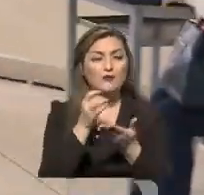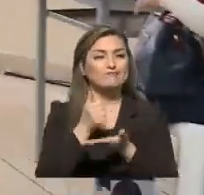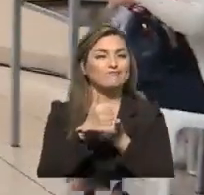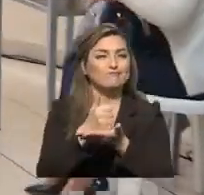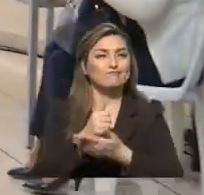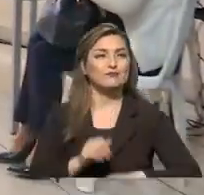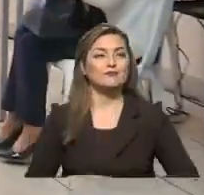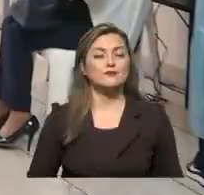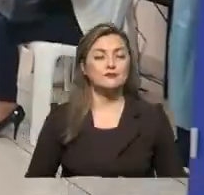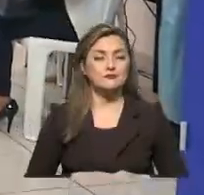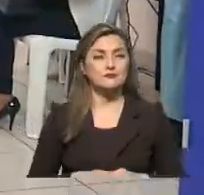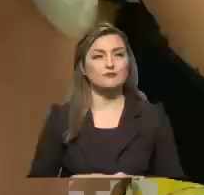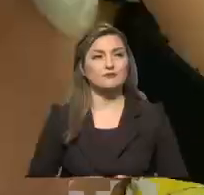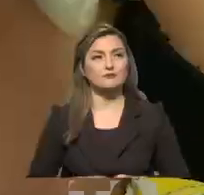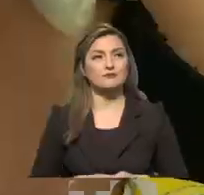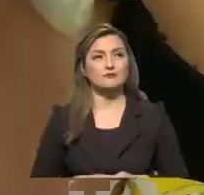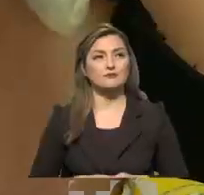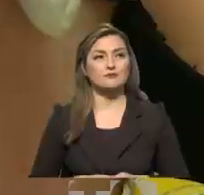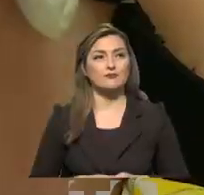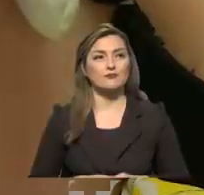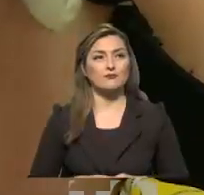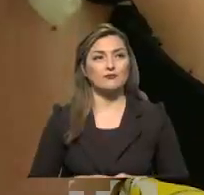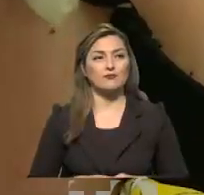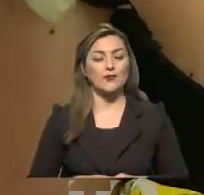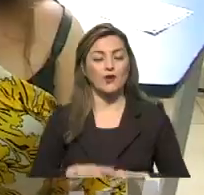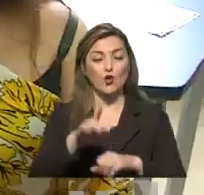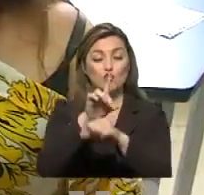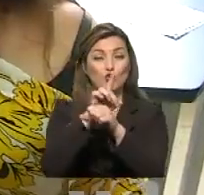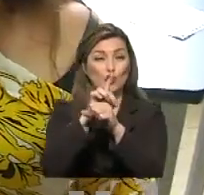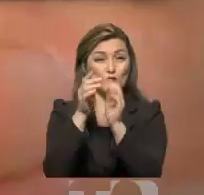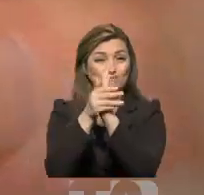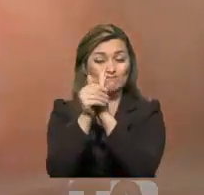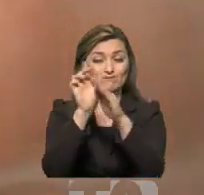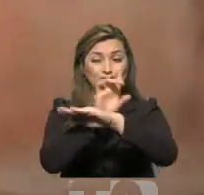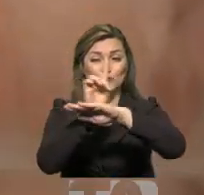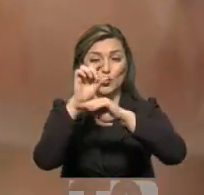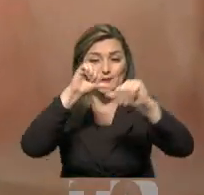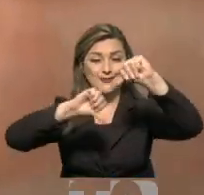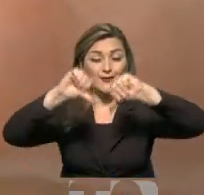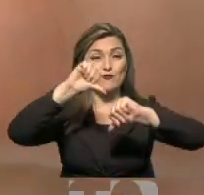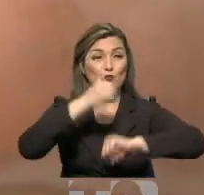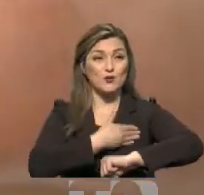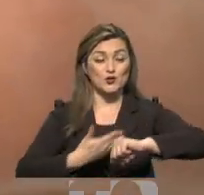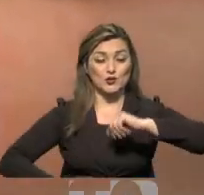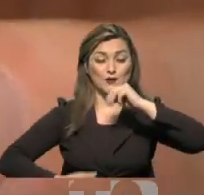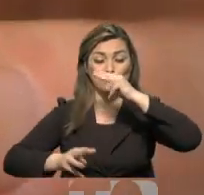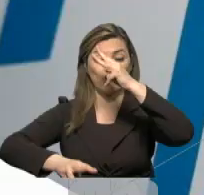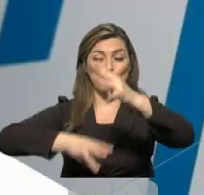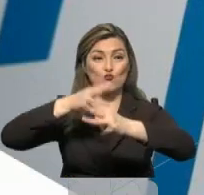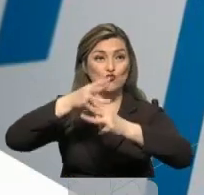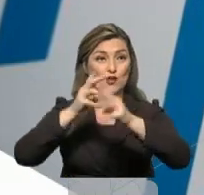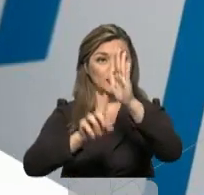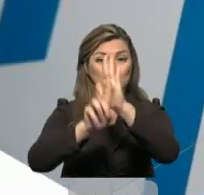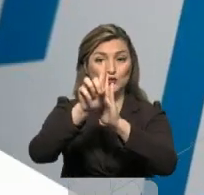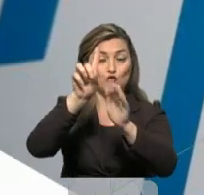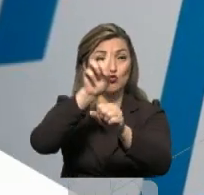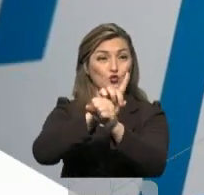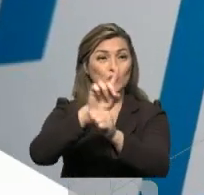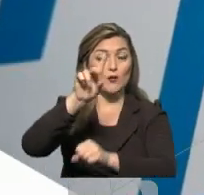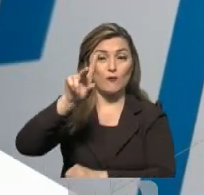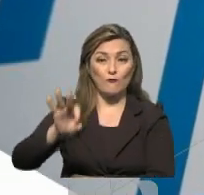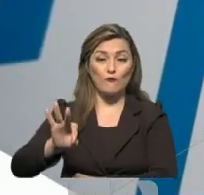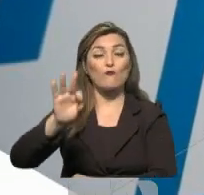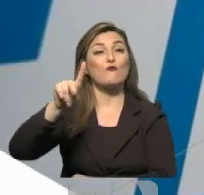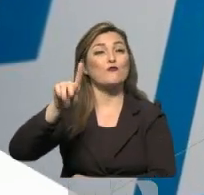Sabemos nosotros que según estos comunicados, por ejemplo, el experto, el doctor Dolstein, director científico y presidente mundial y del desarrollo médico de Pfizer,